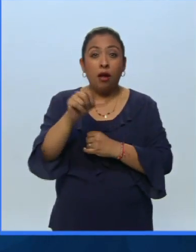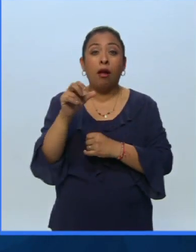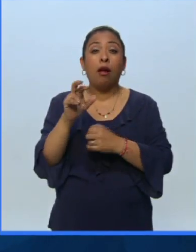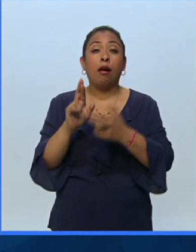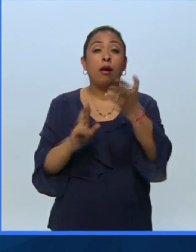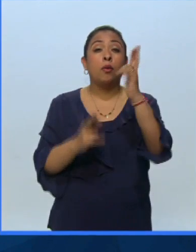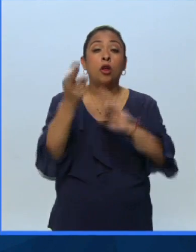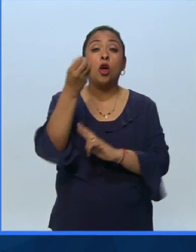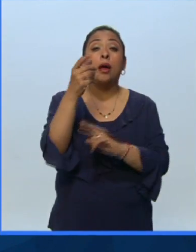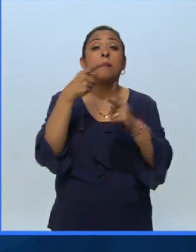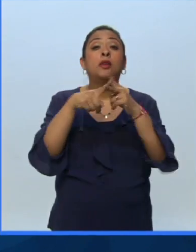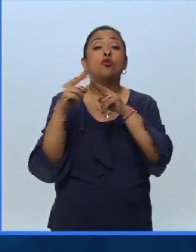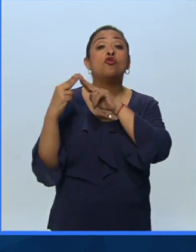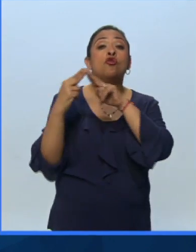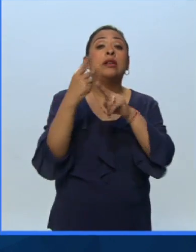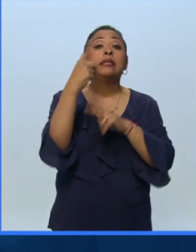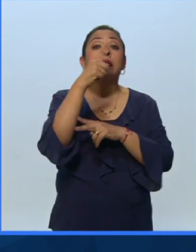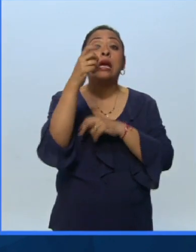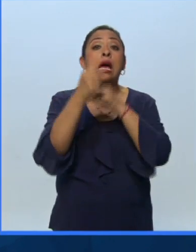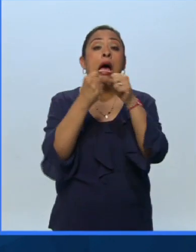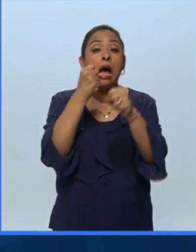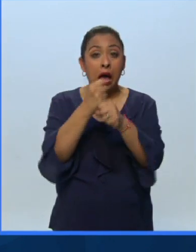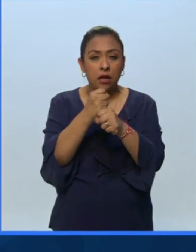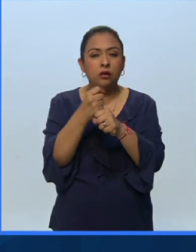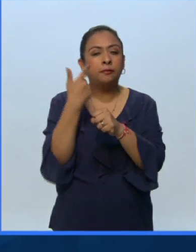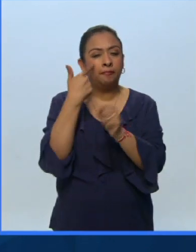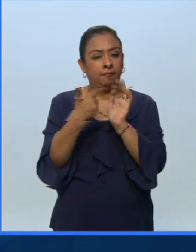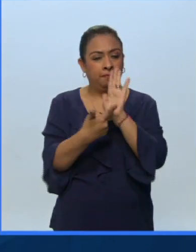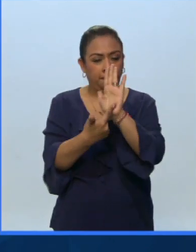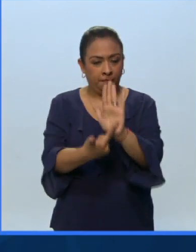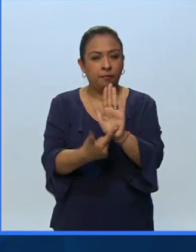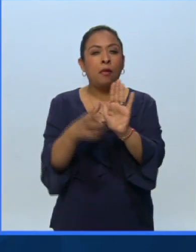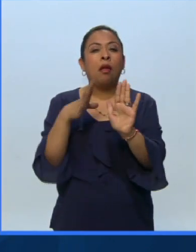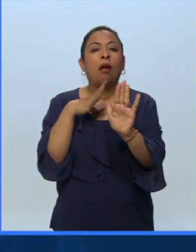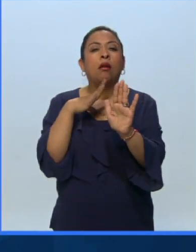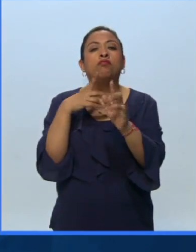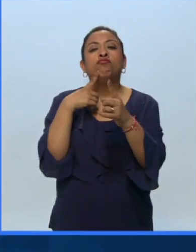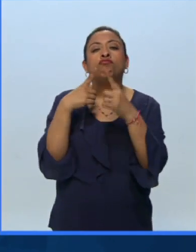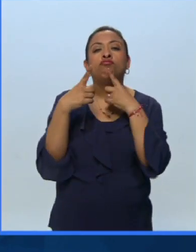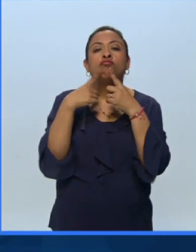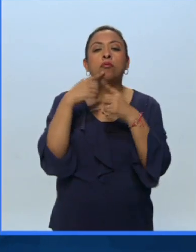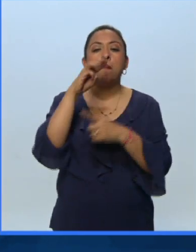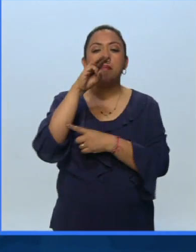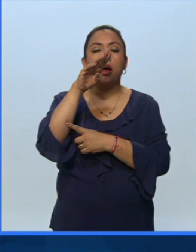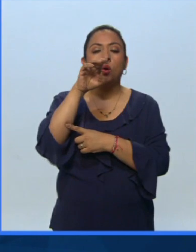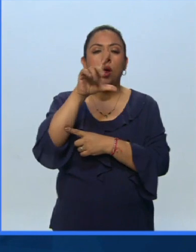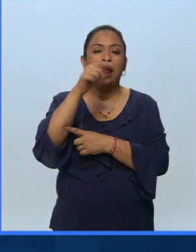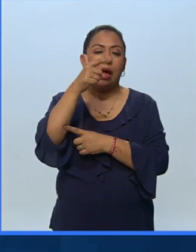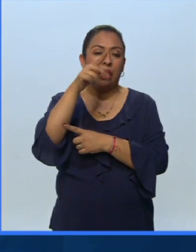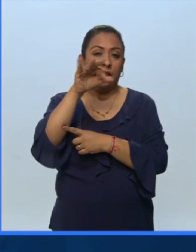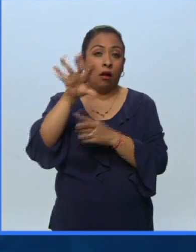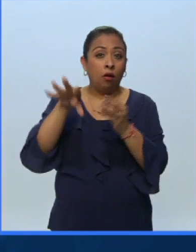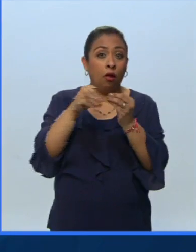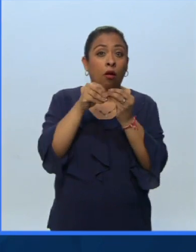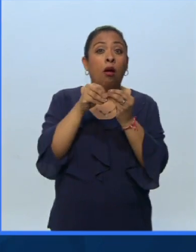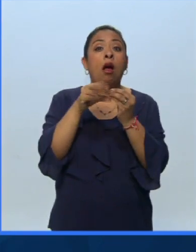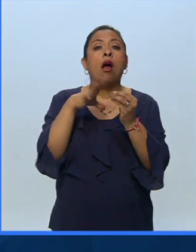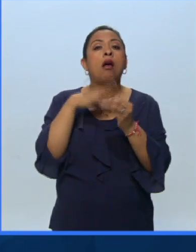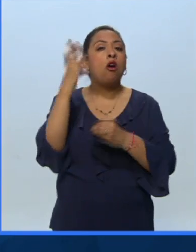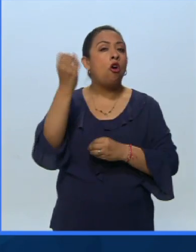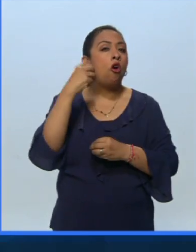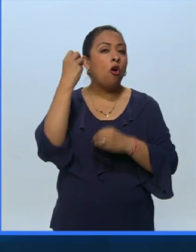octubre comenzó hace 100 años vamos a compartirles a continuación una conversación con Manuel Aguilar que formó parte de las